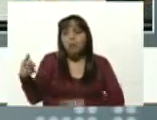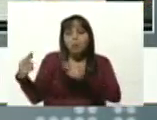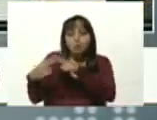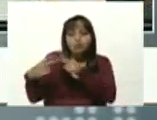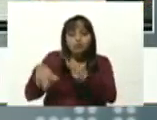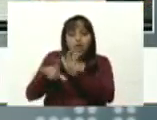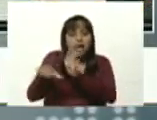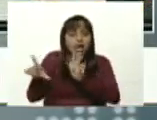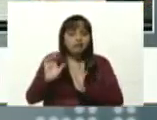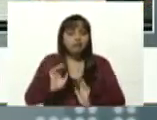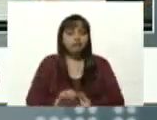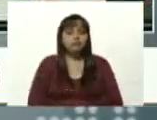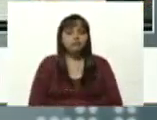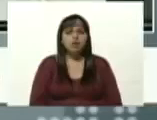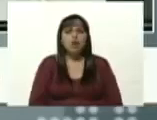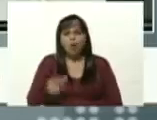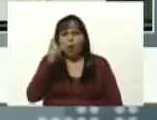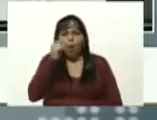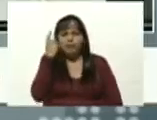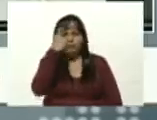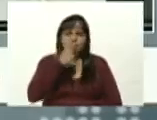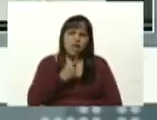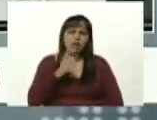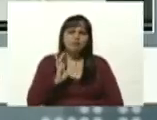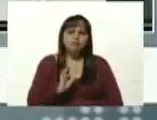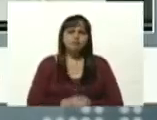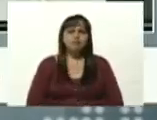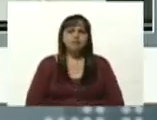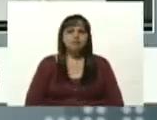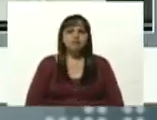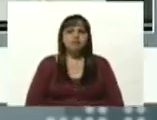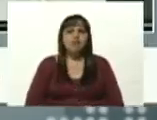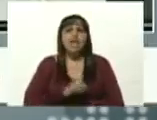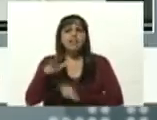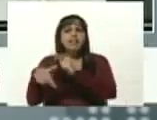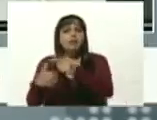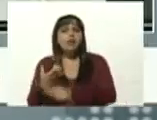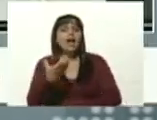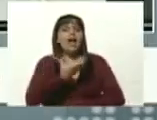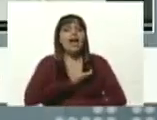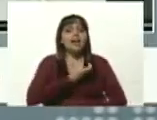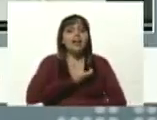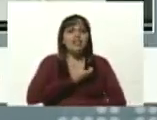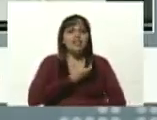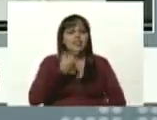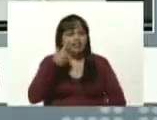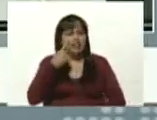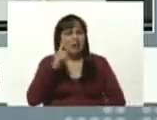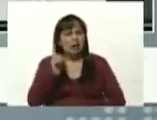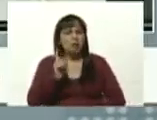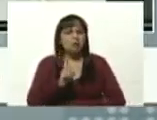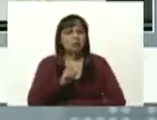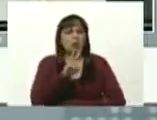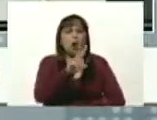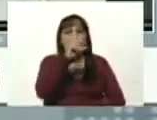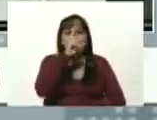las leyes un hombre serio luego fue alcalde de baruta creo que en dos periodos